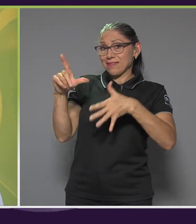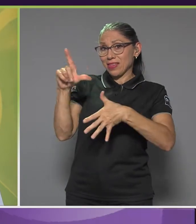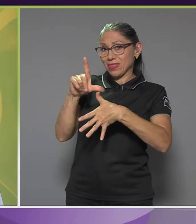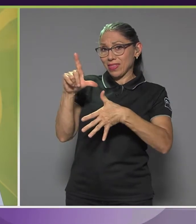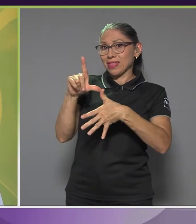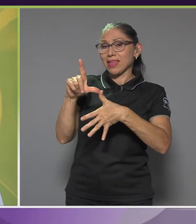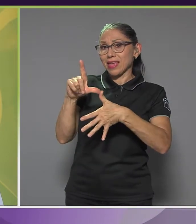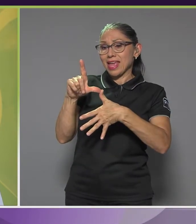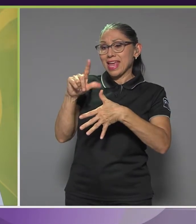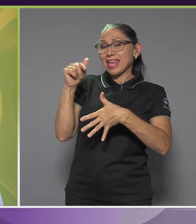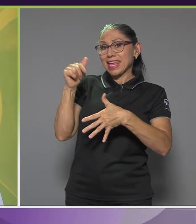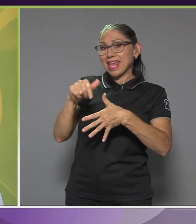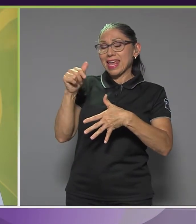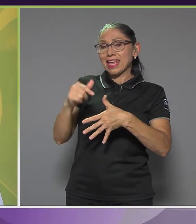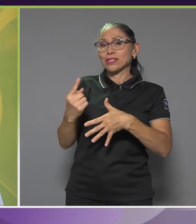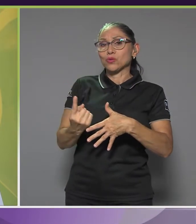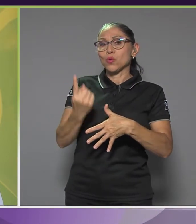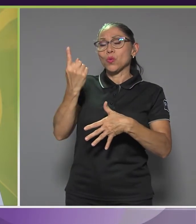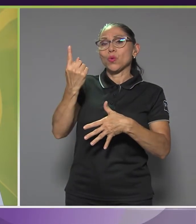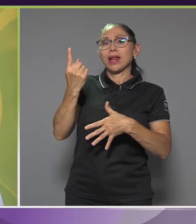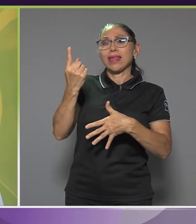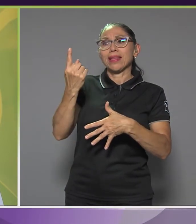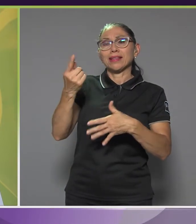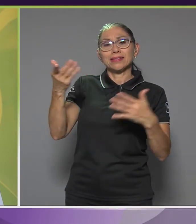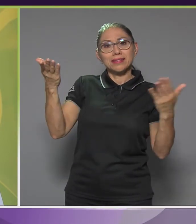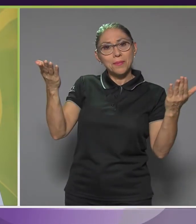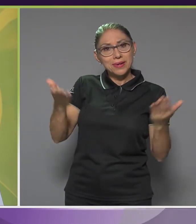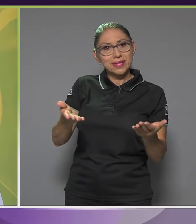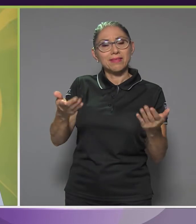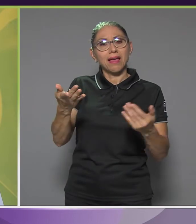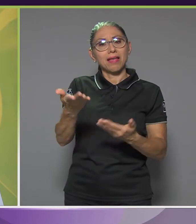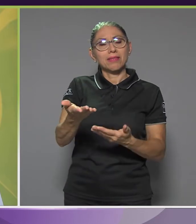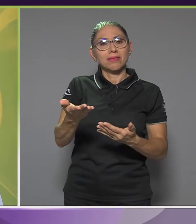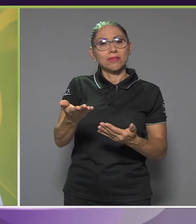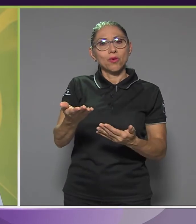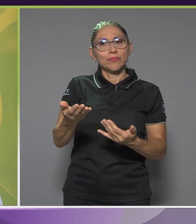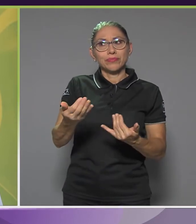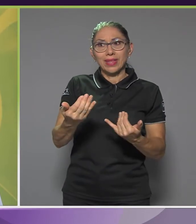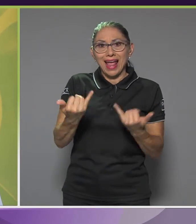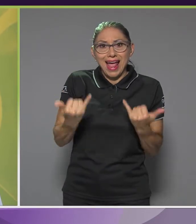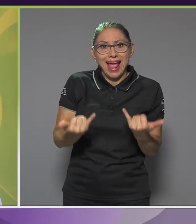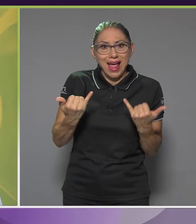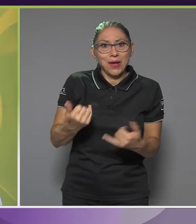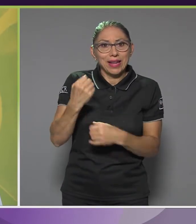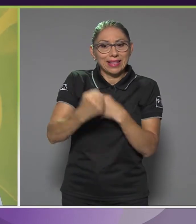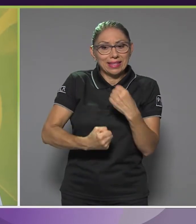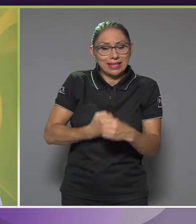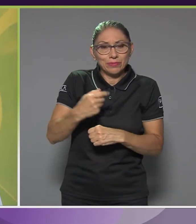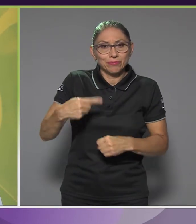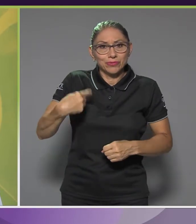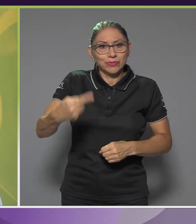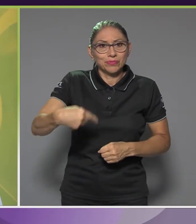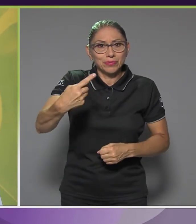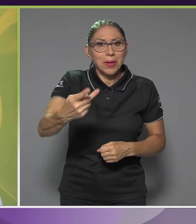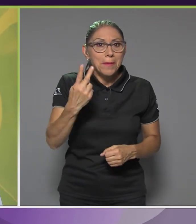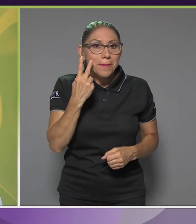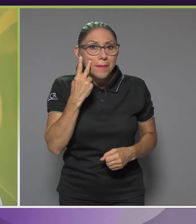Latina, que además como región es una de las que está presentando en estas décadas que vienen un